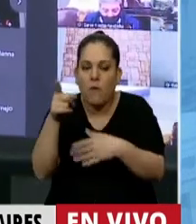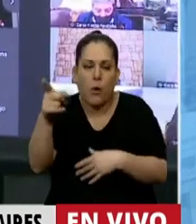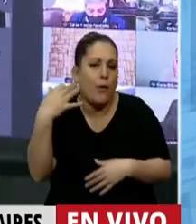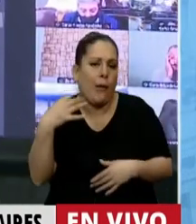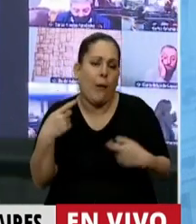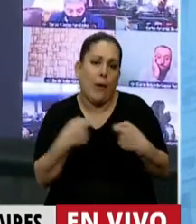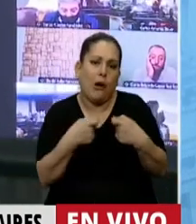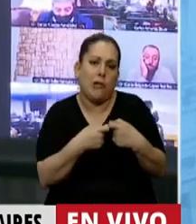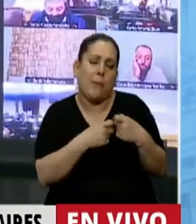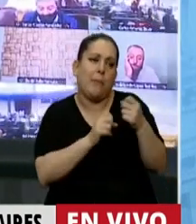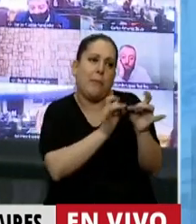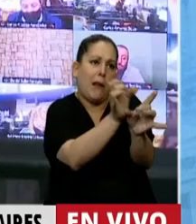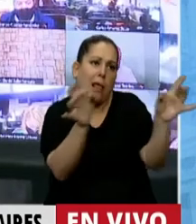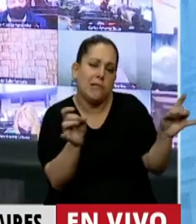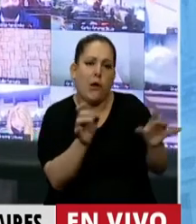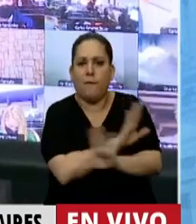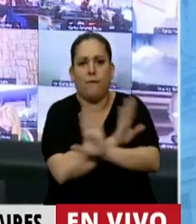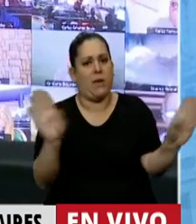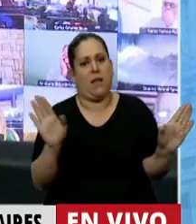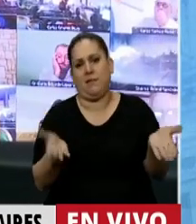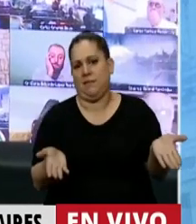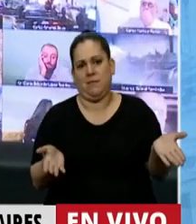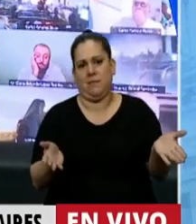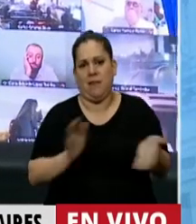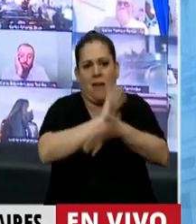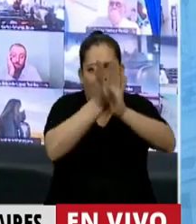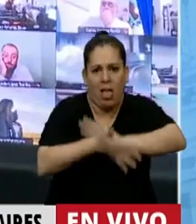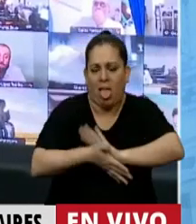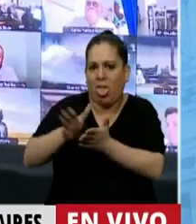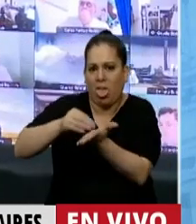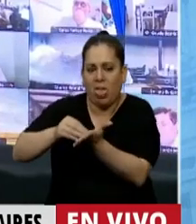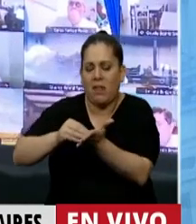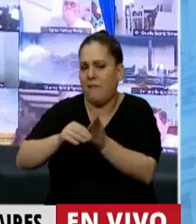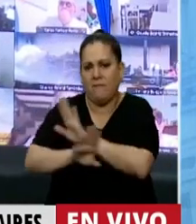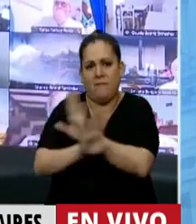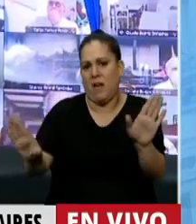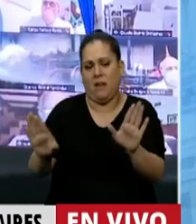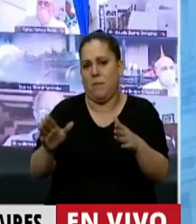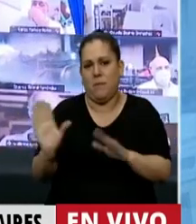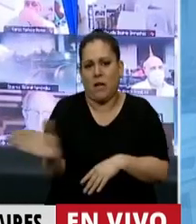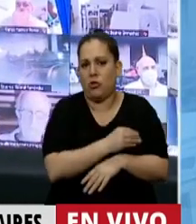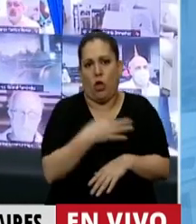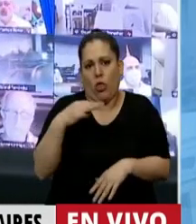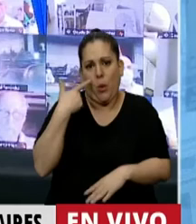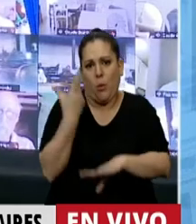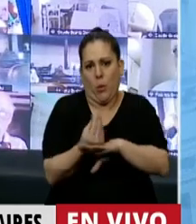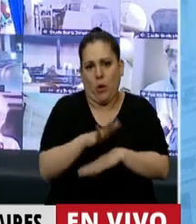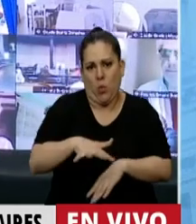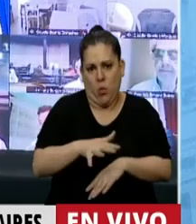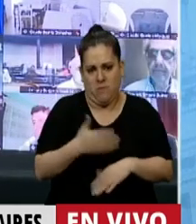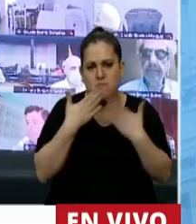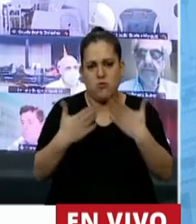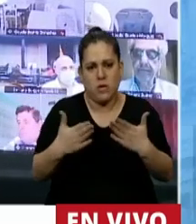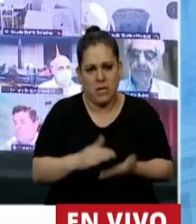de la contaminación del ambiente y la depredación del lugar donde todos y todas y todes tenemos que vivir. Muchas gracias.